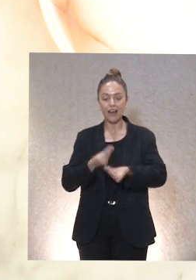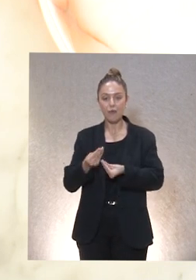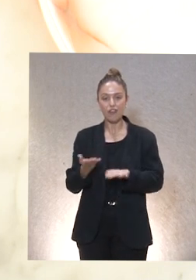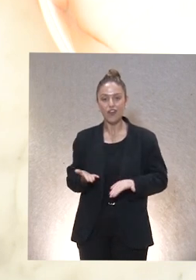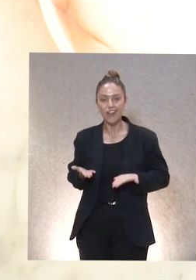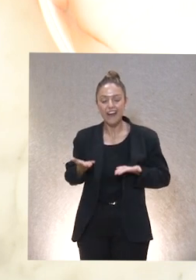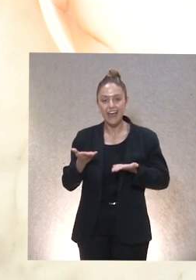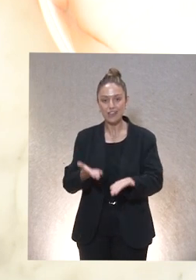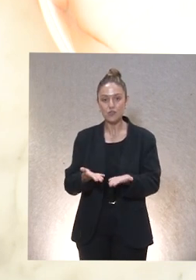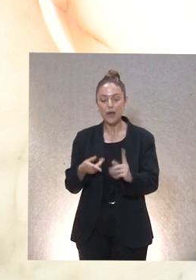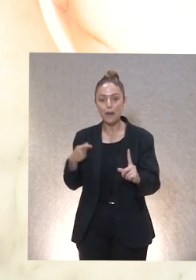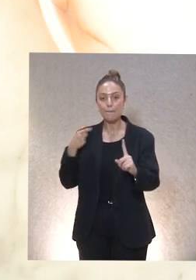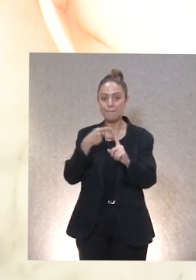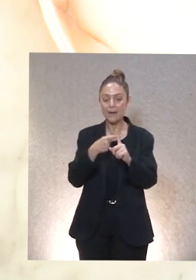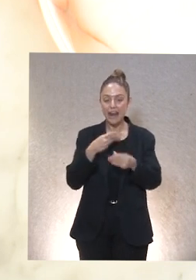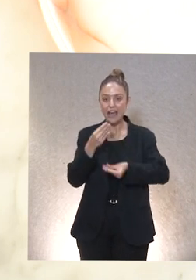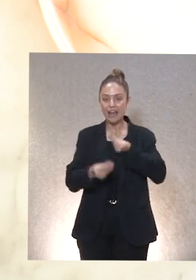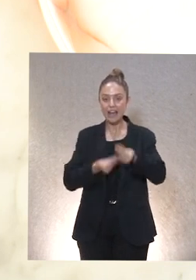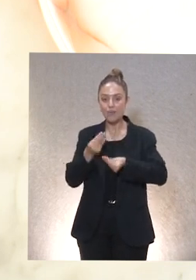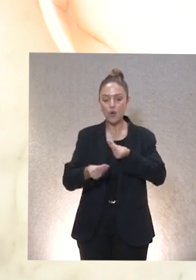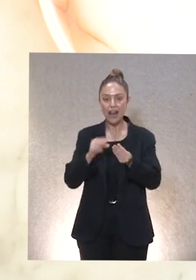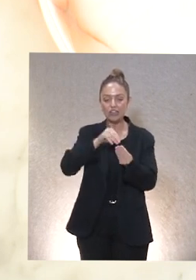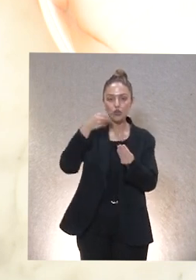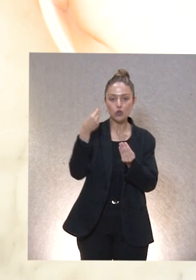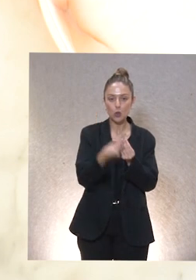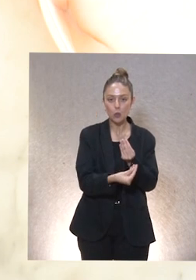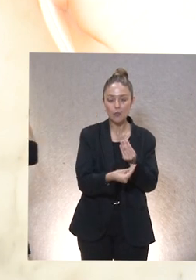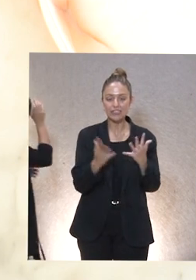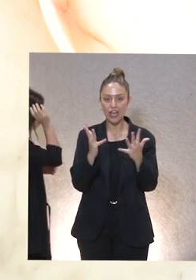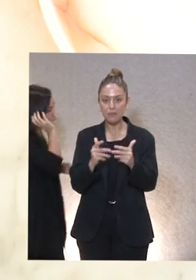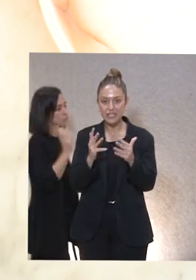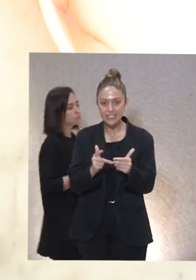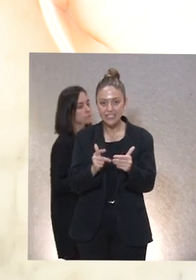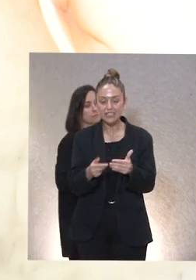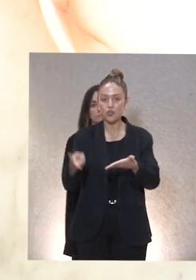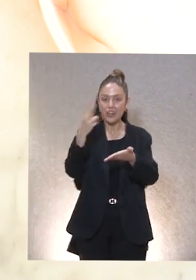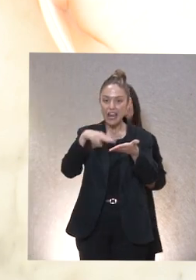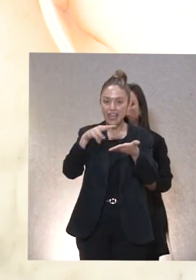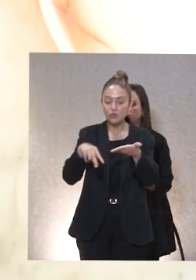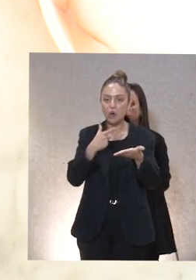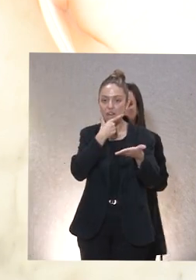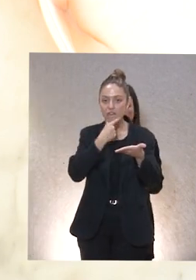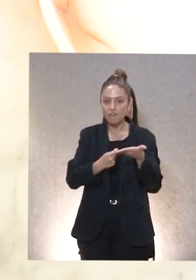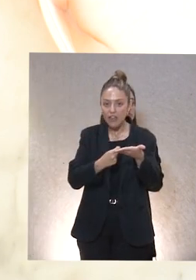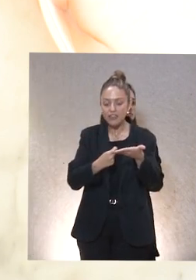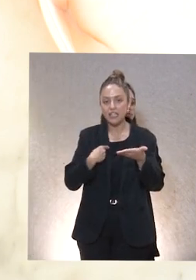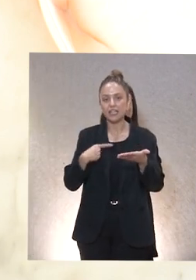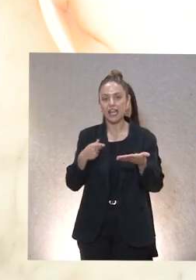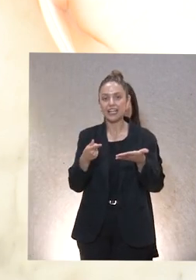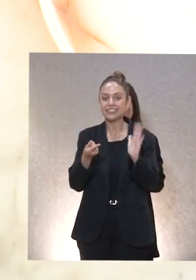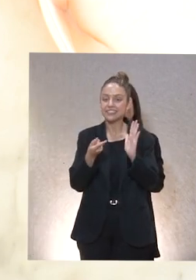ayuda para elaborar los documentos administrativos de lectura fácil de las